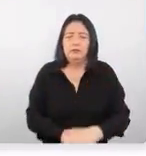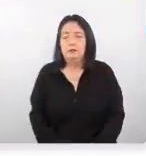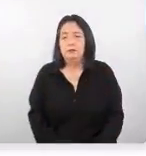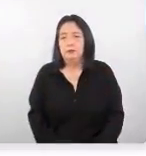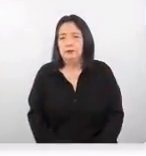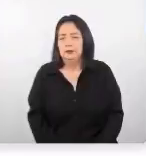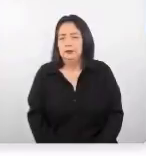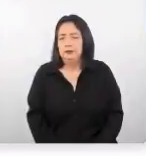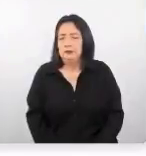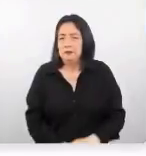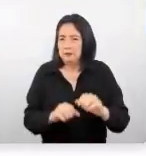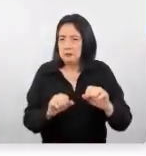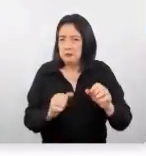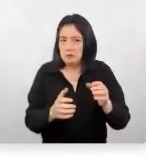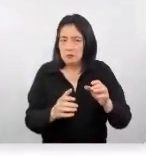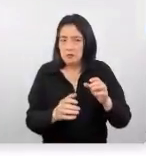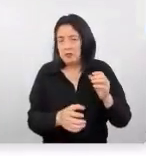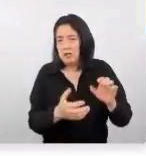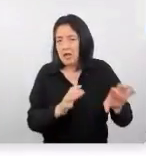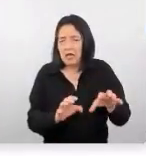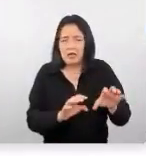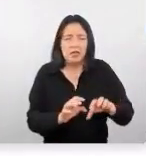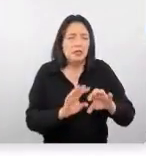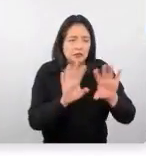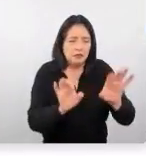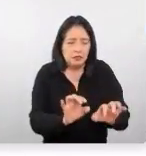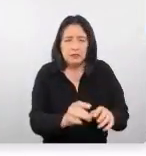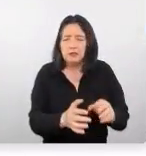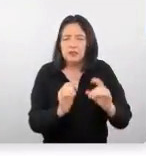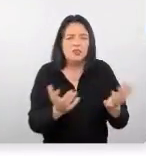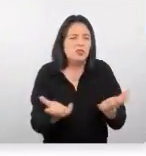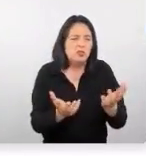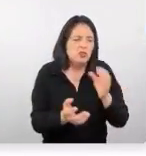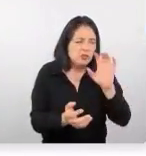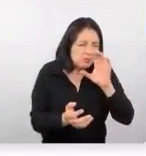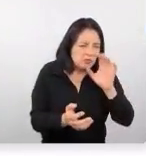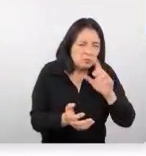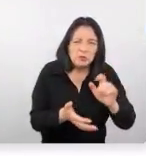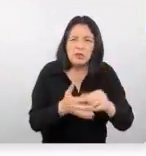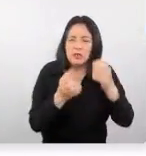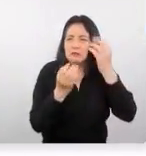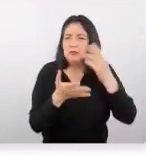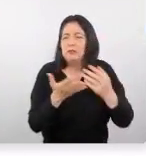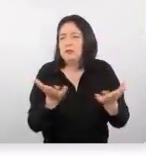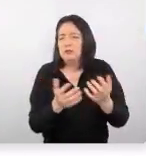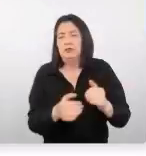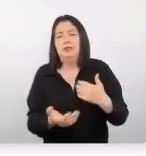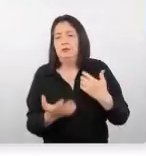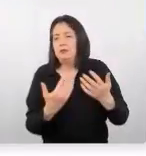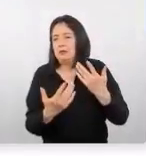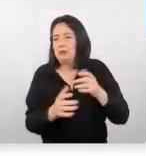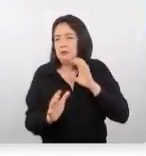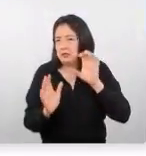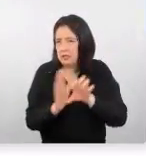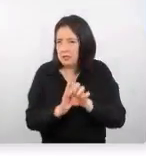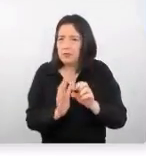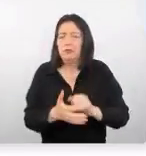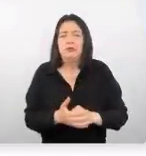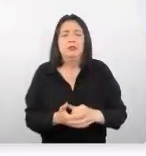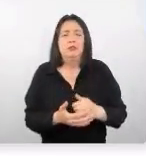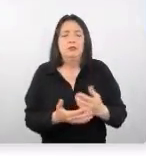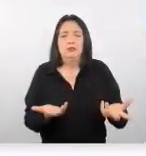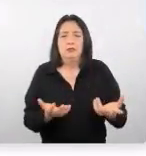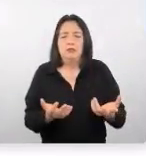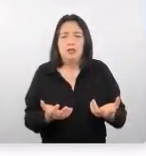Los que hacen a través de internet, ¿en dónde buscan esta información? Principalmente, si estamos hablando, por ejemplo, de